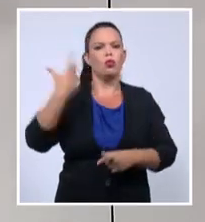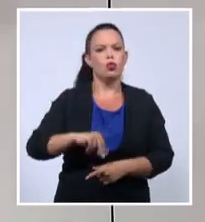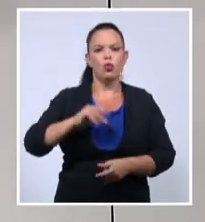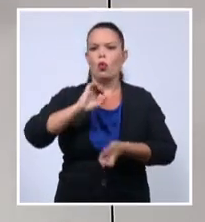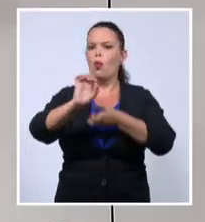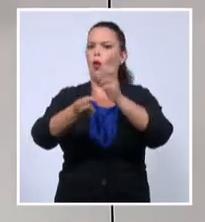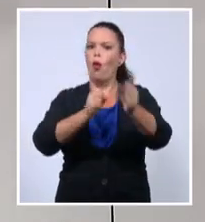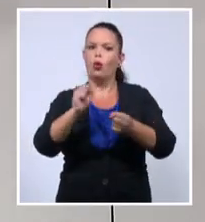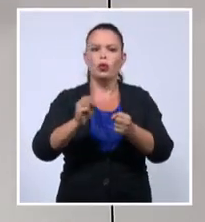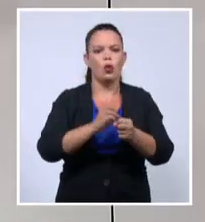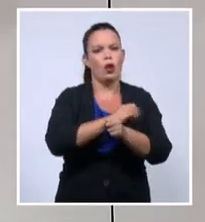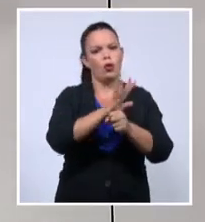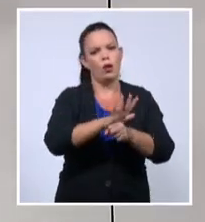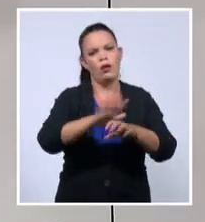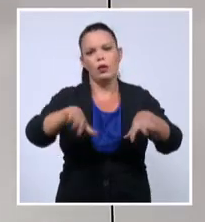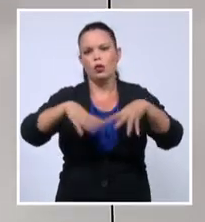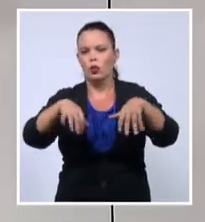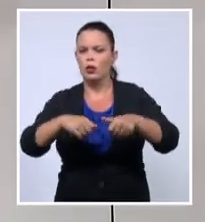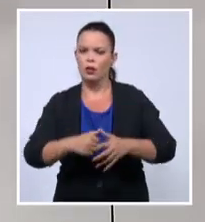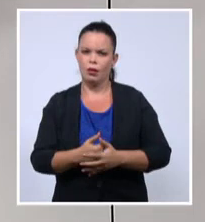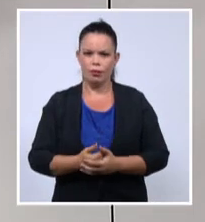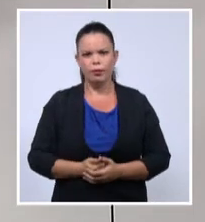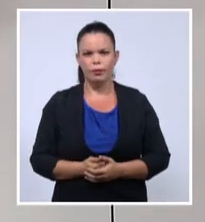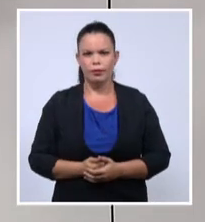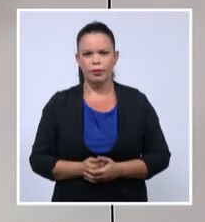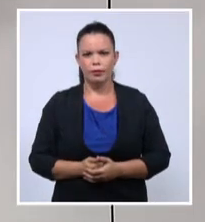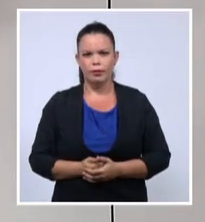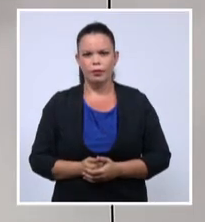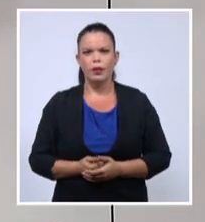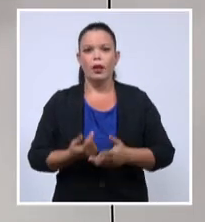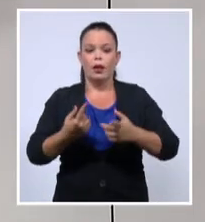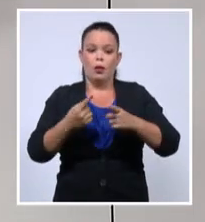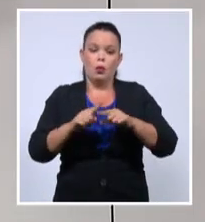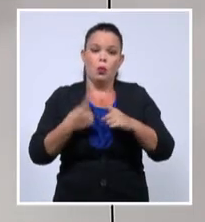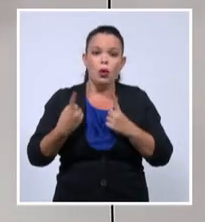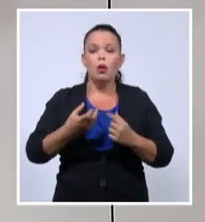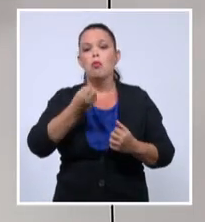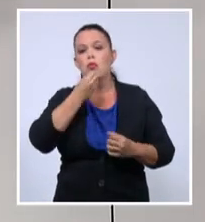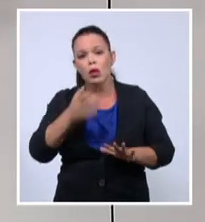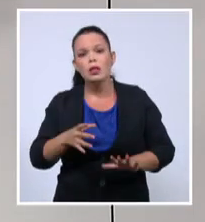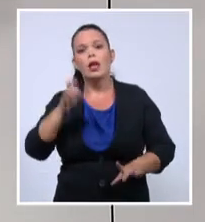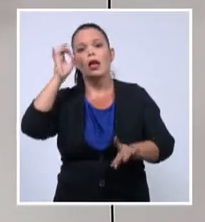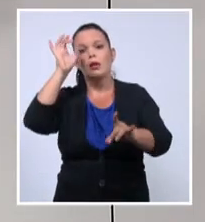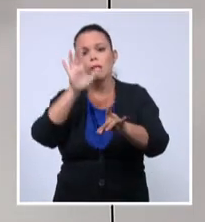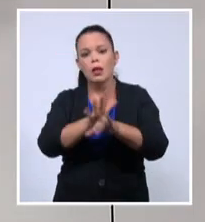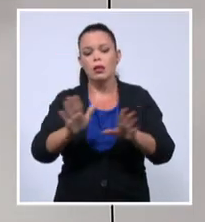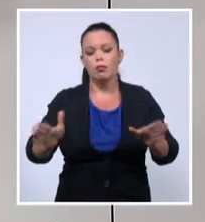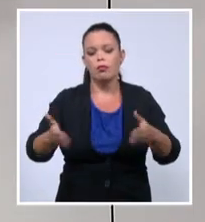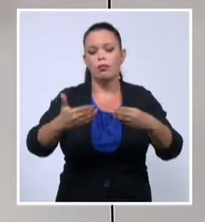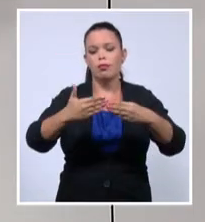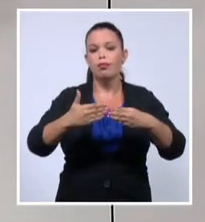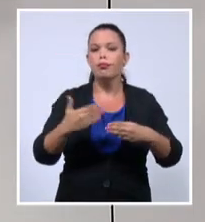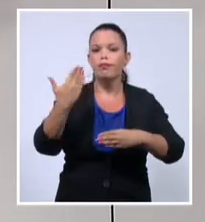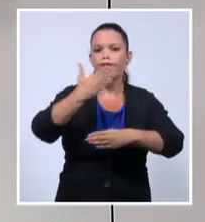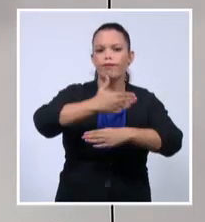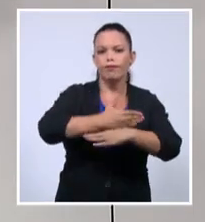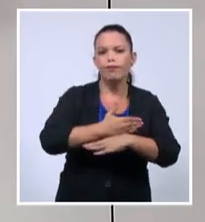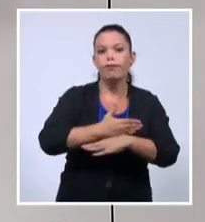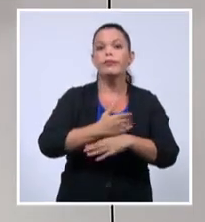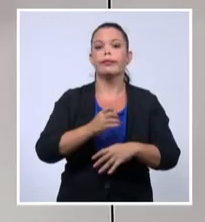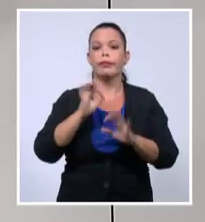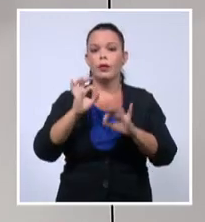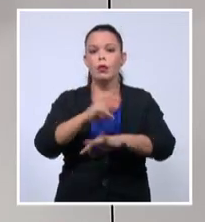y cauteloso, cuidándose de hablar de un confinamiento nacional a pesar del aumento considerable de casos diarios en las últimas